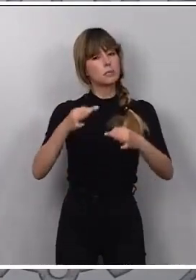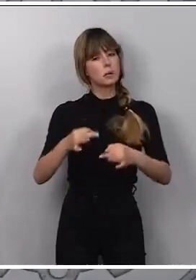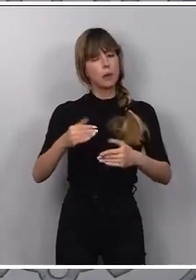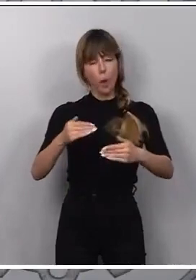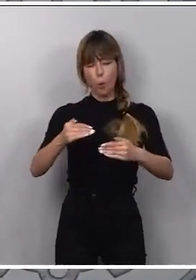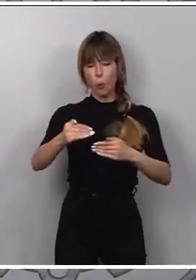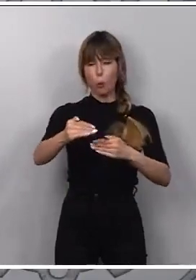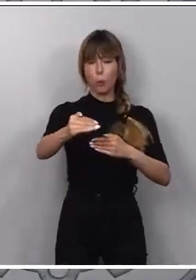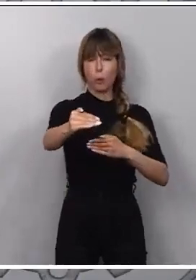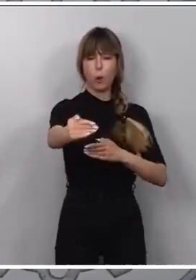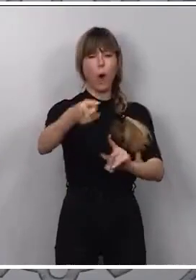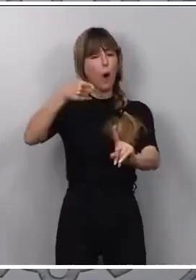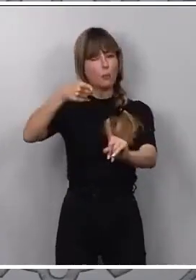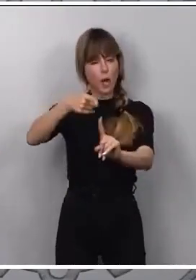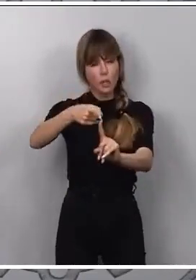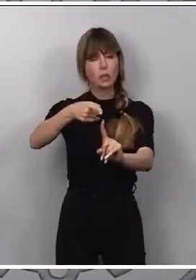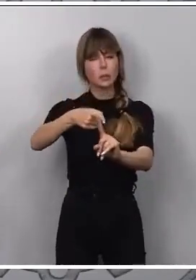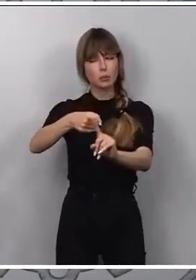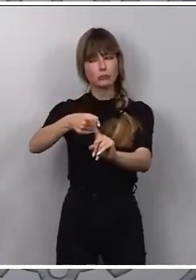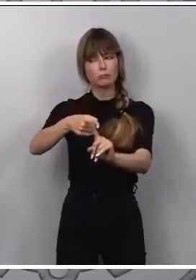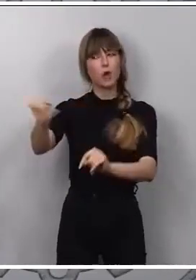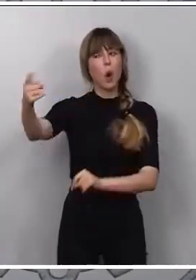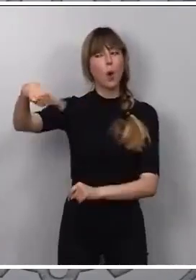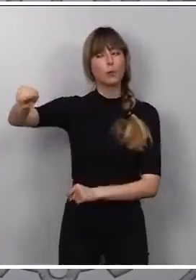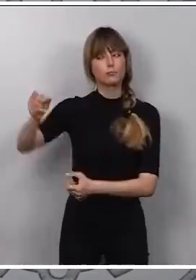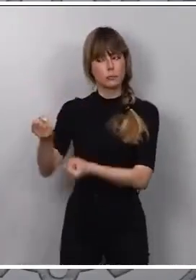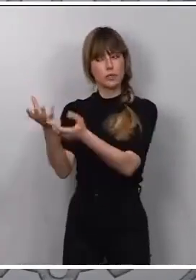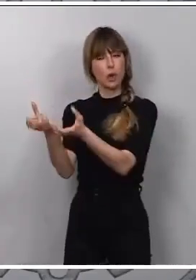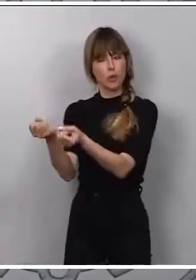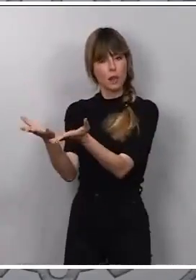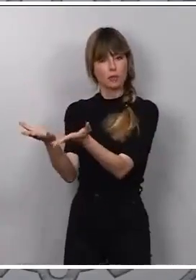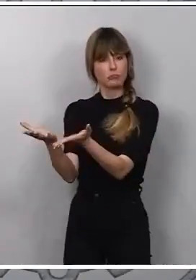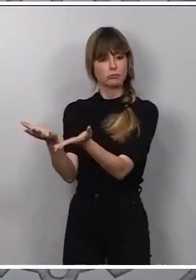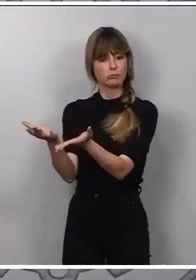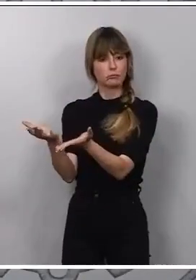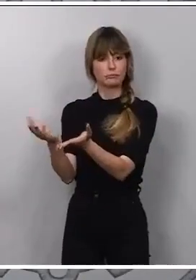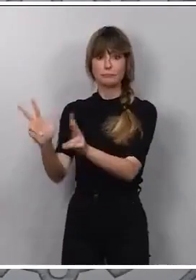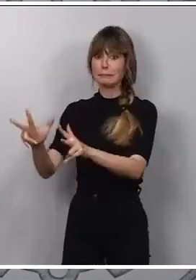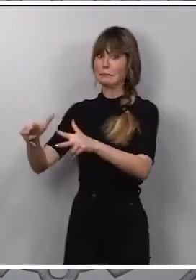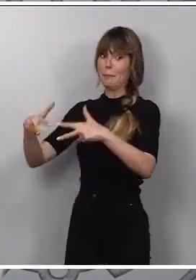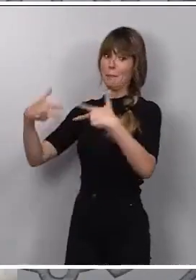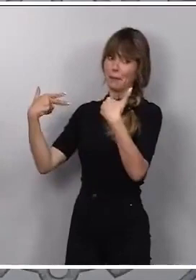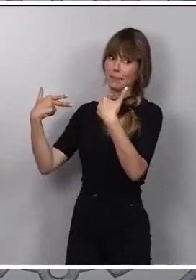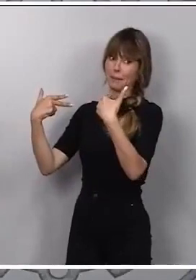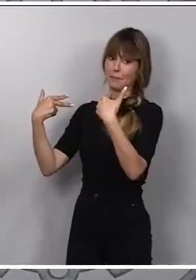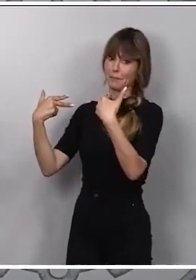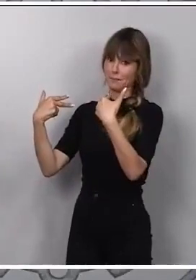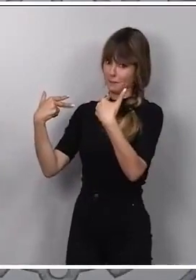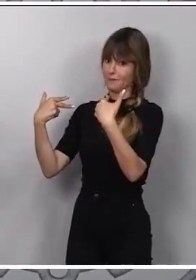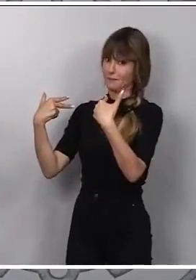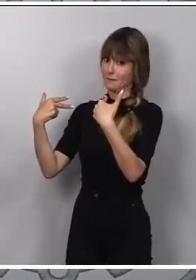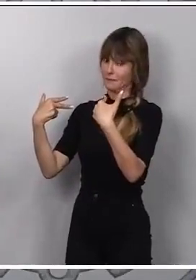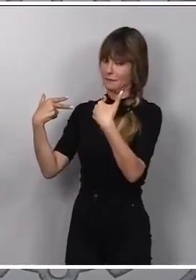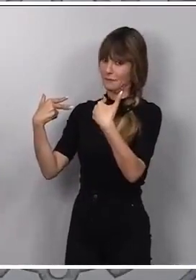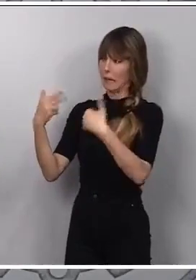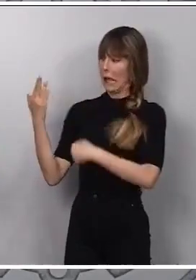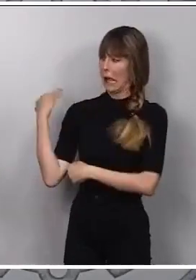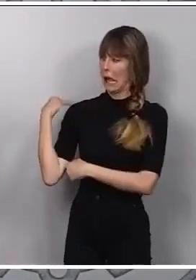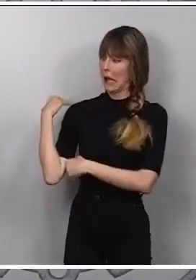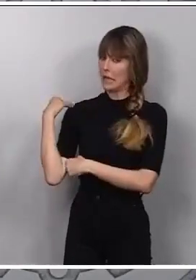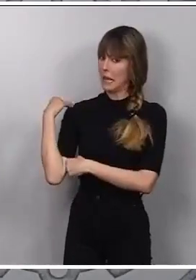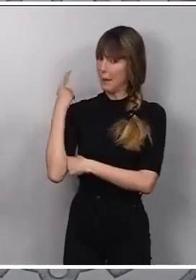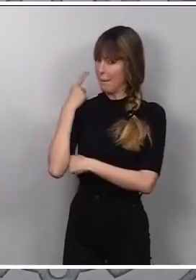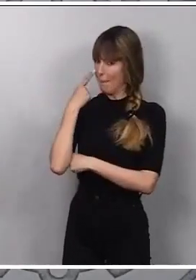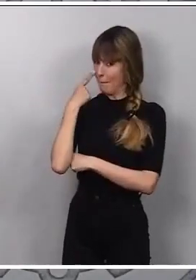larga hacia este objetivo que usted le estoy trasladando. Y me va a permitir lo que vimos ayer